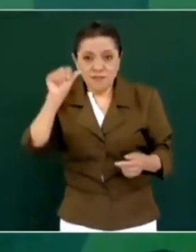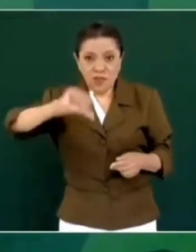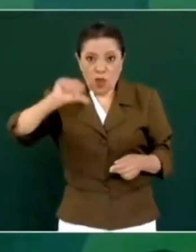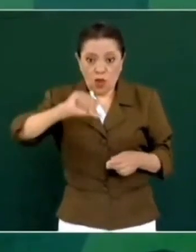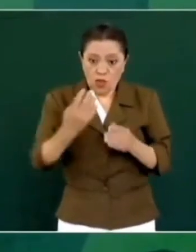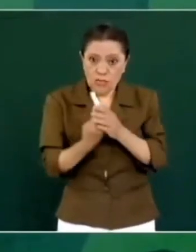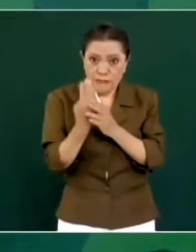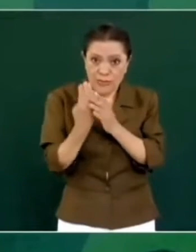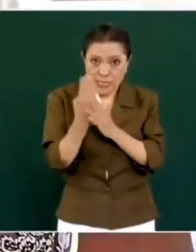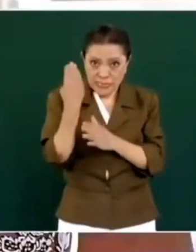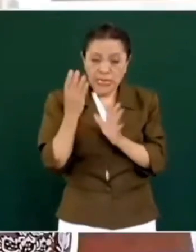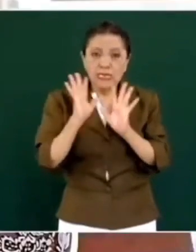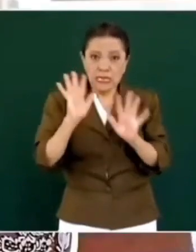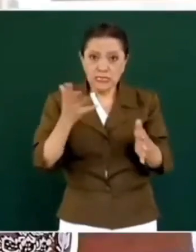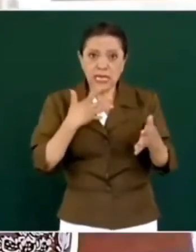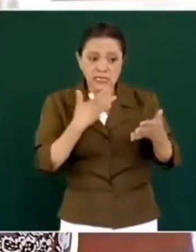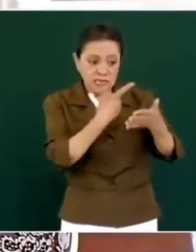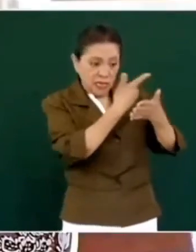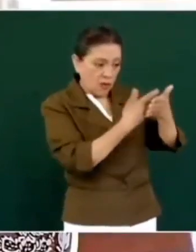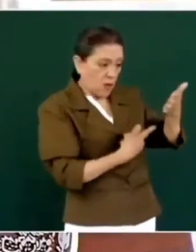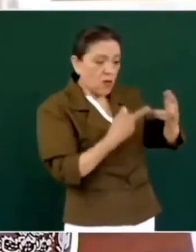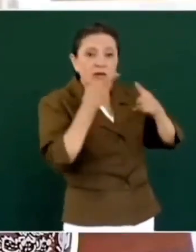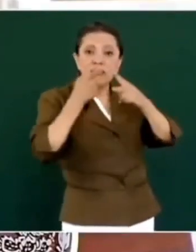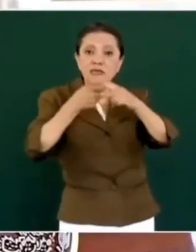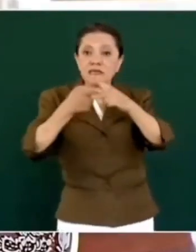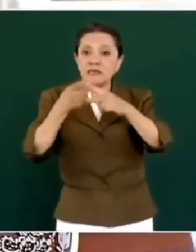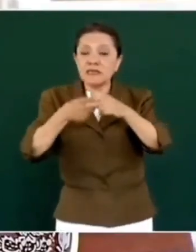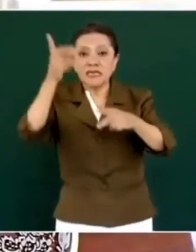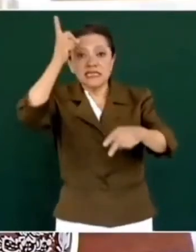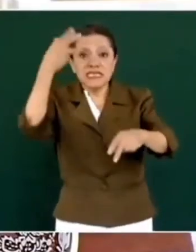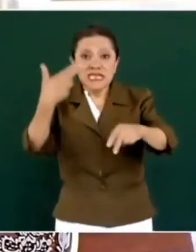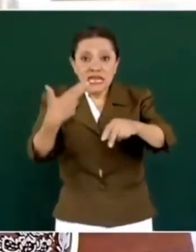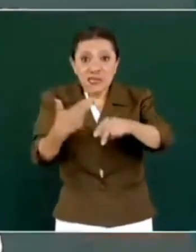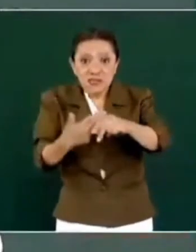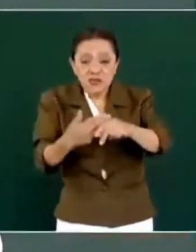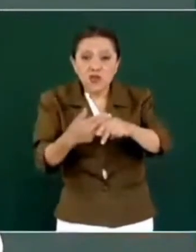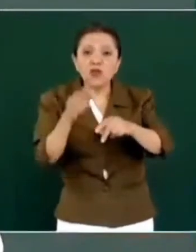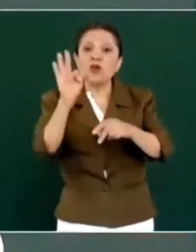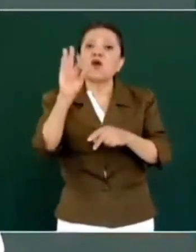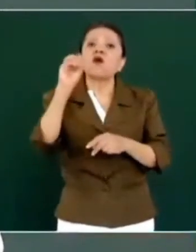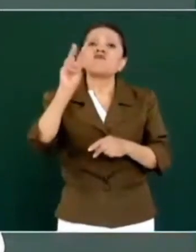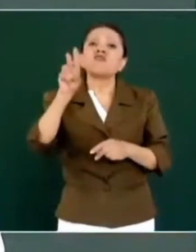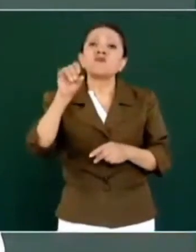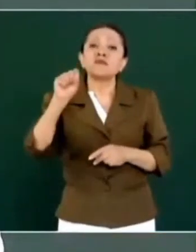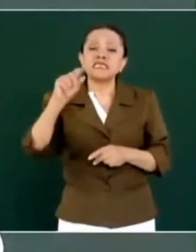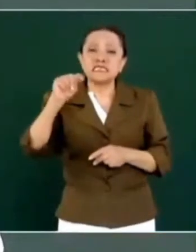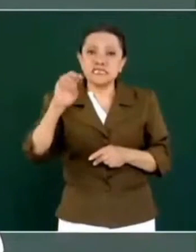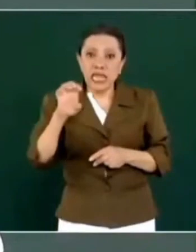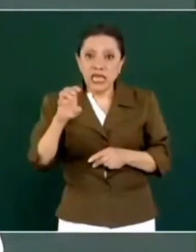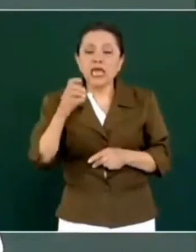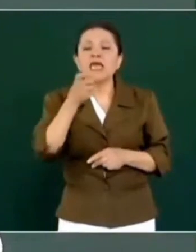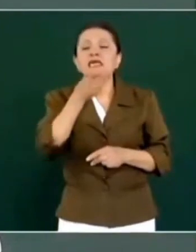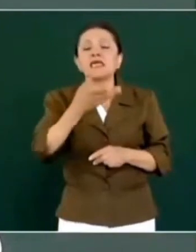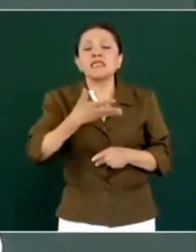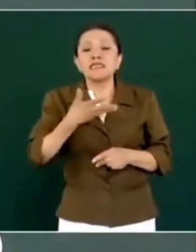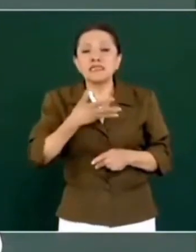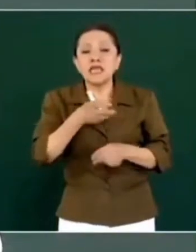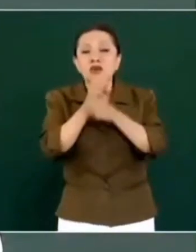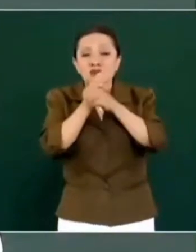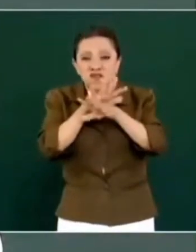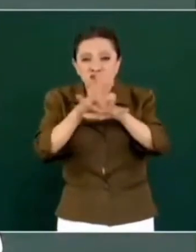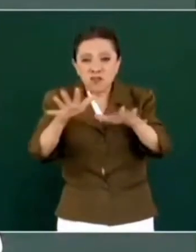tengo reportes del director del FOBISTE tengo información del